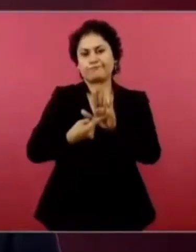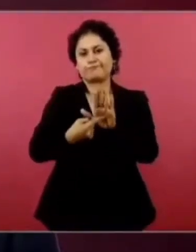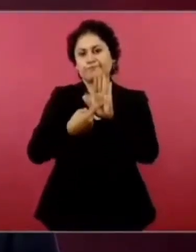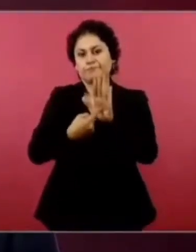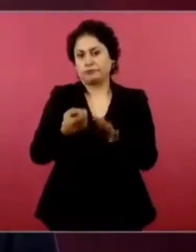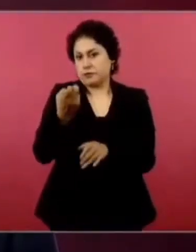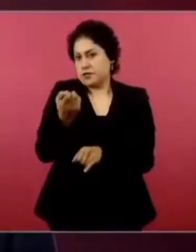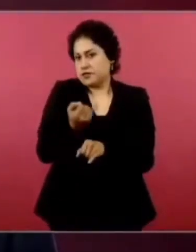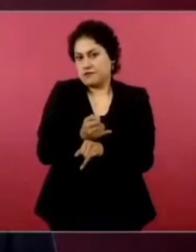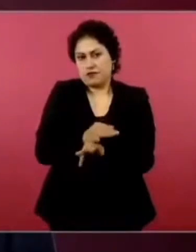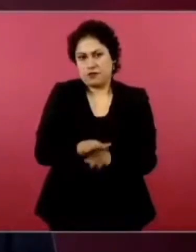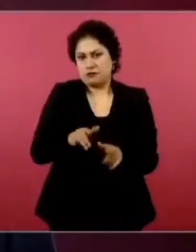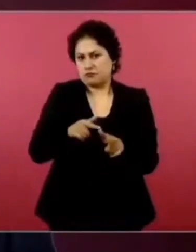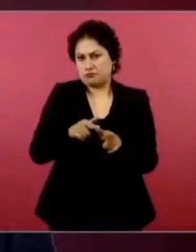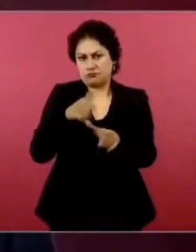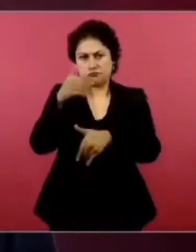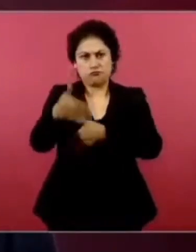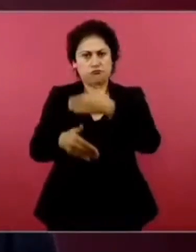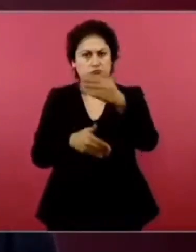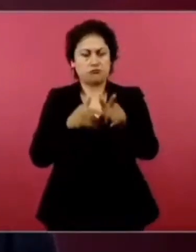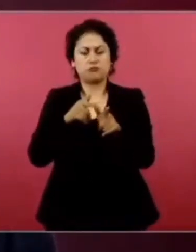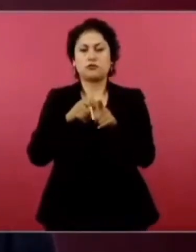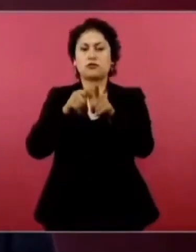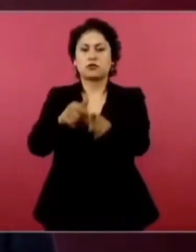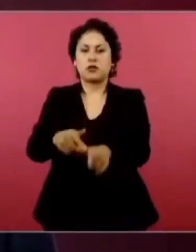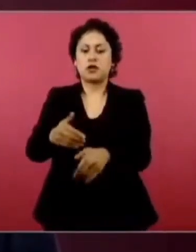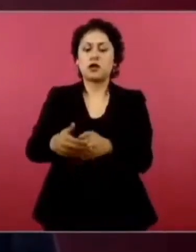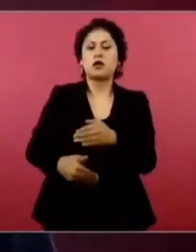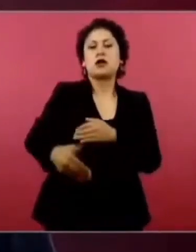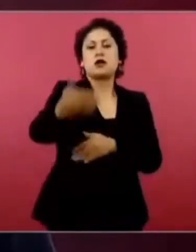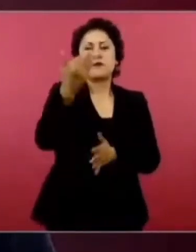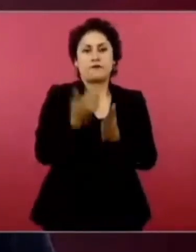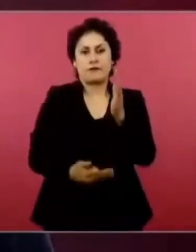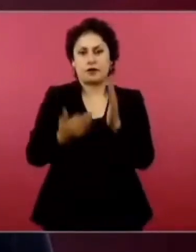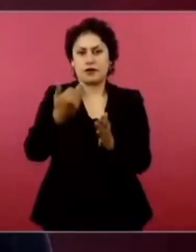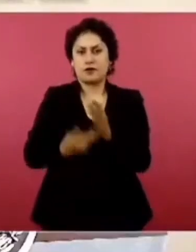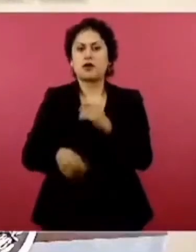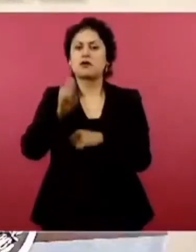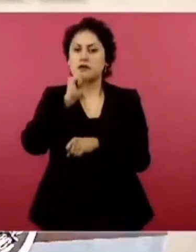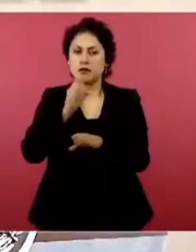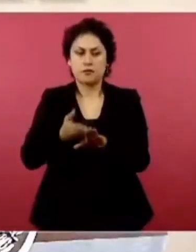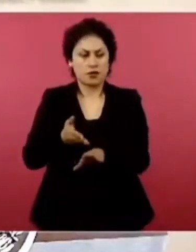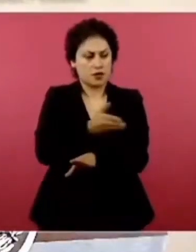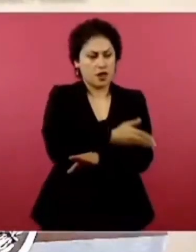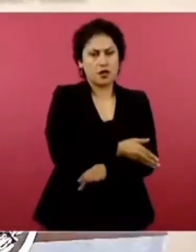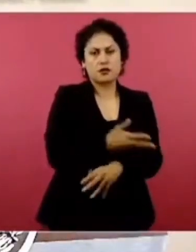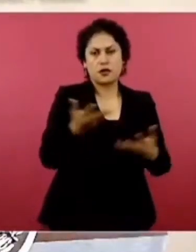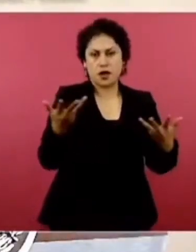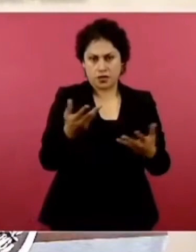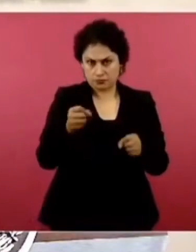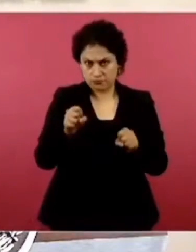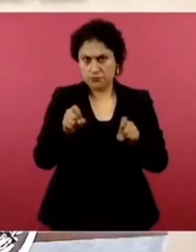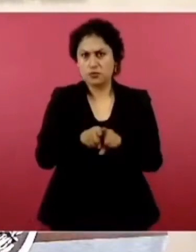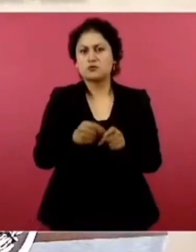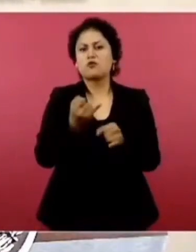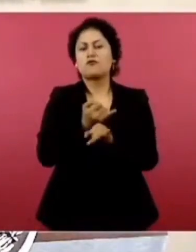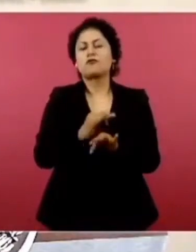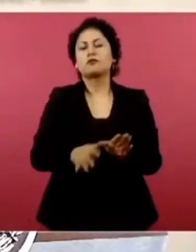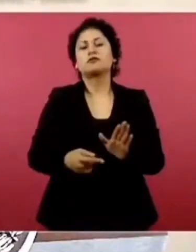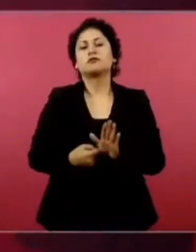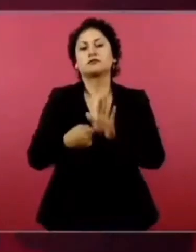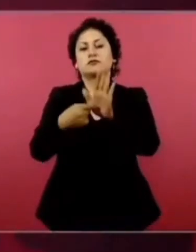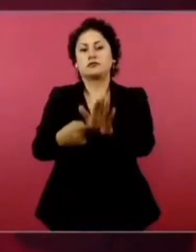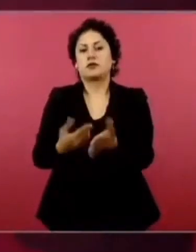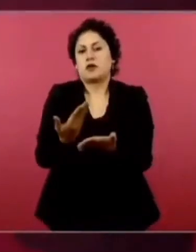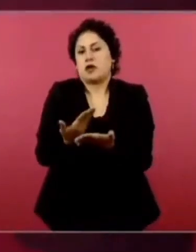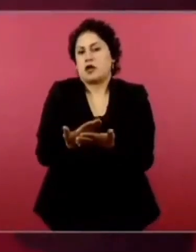información se va a seguir dando de todo lo que falte y de lo que se ha hecho también. Y además, los